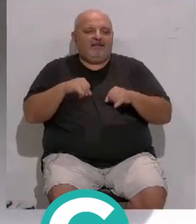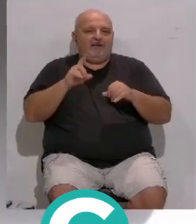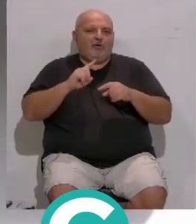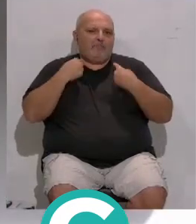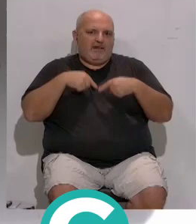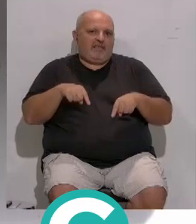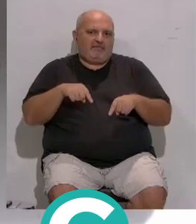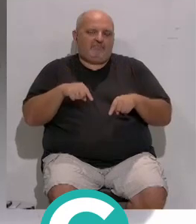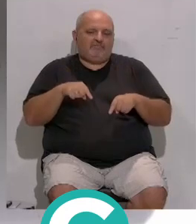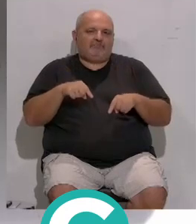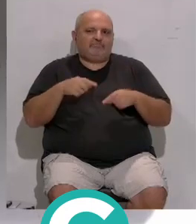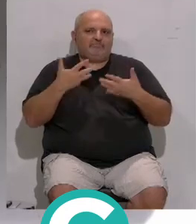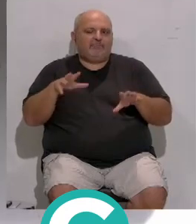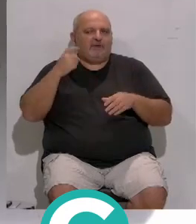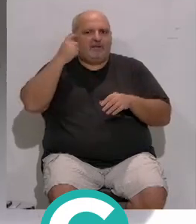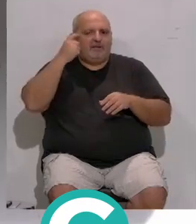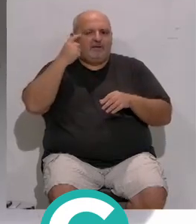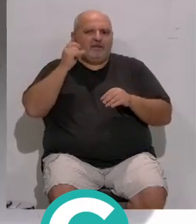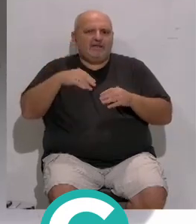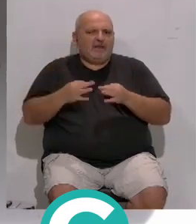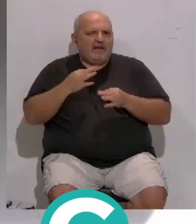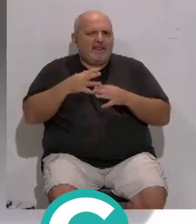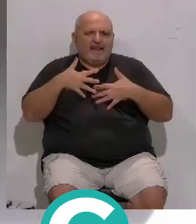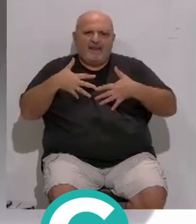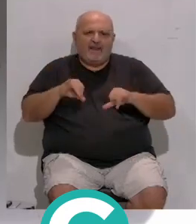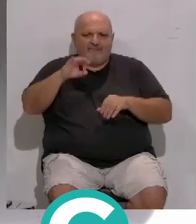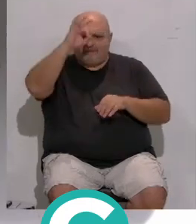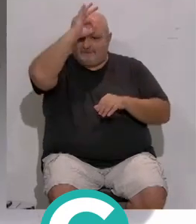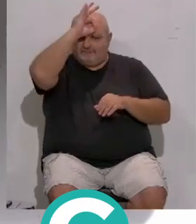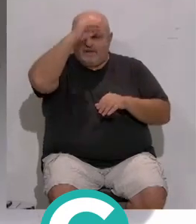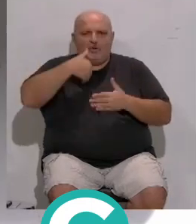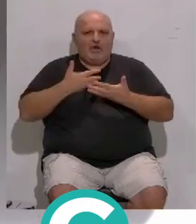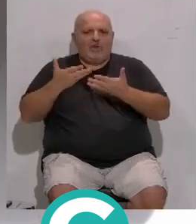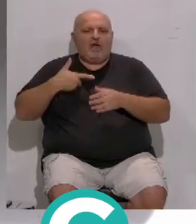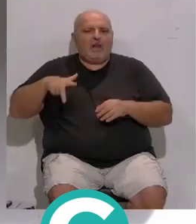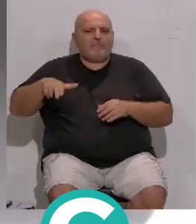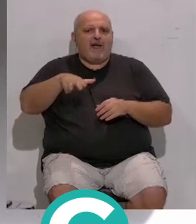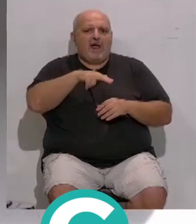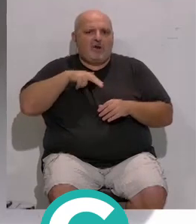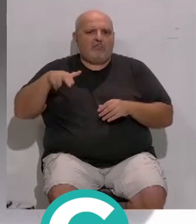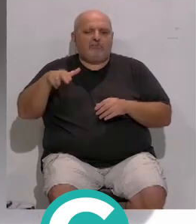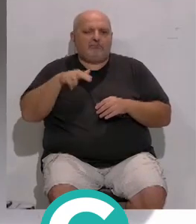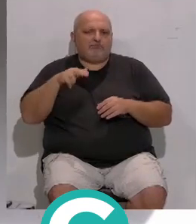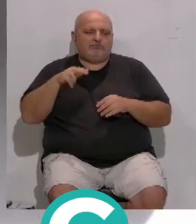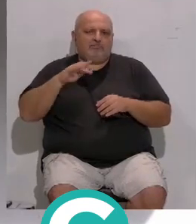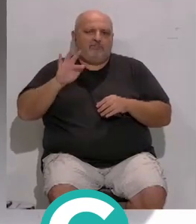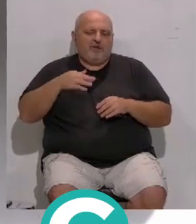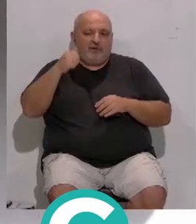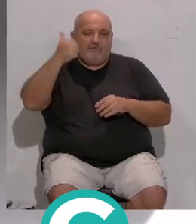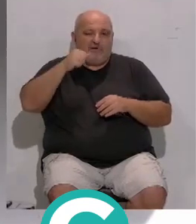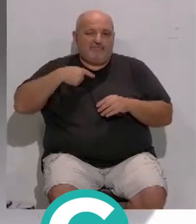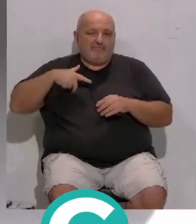se perdiera... ...sin saber coser, sin saber hacer nada... ...yo ayudaba a mis hermanos... ...porque detrás mía venían varones...